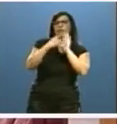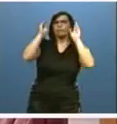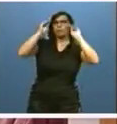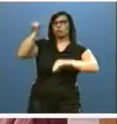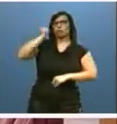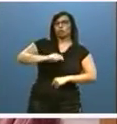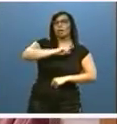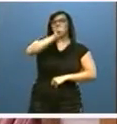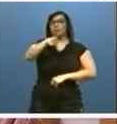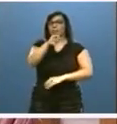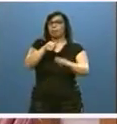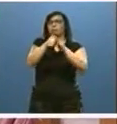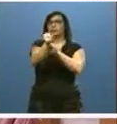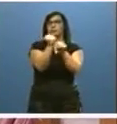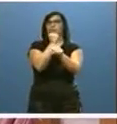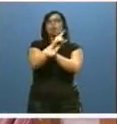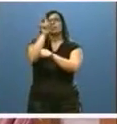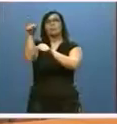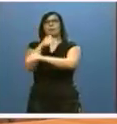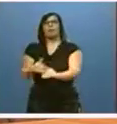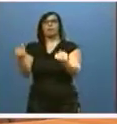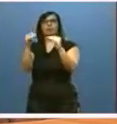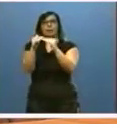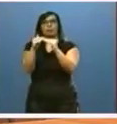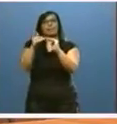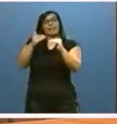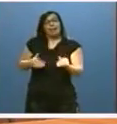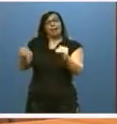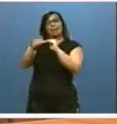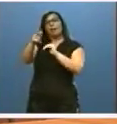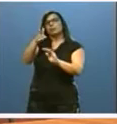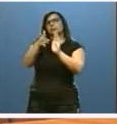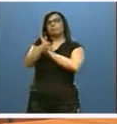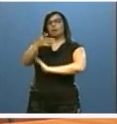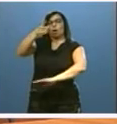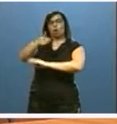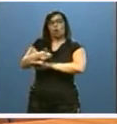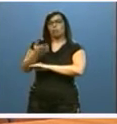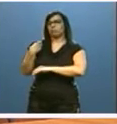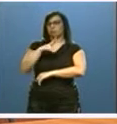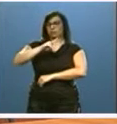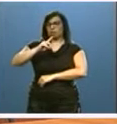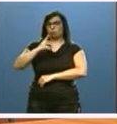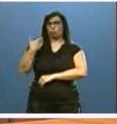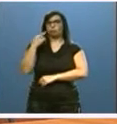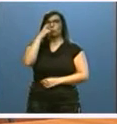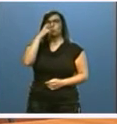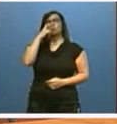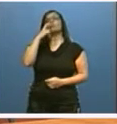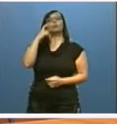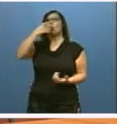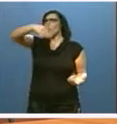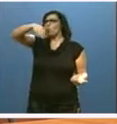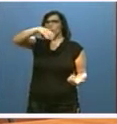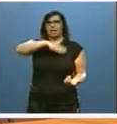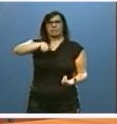sino también su equidad. En este sentido, la orden publicada el 21 de este mes, única en su género